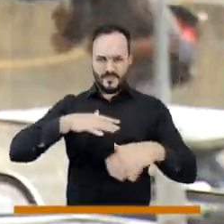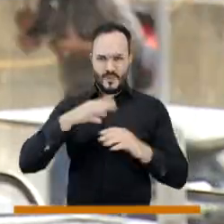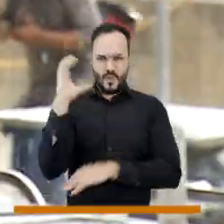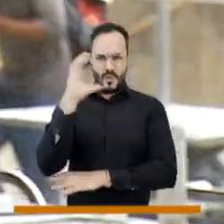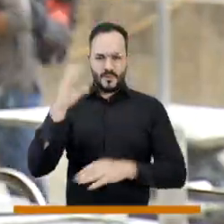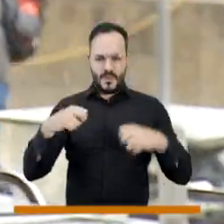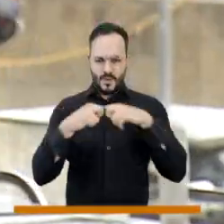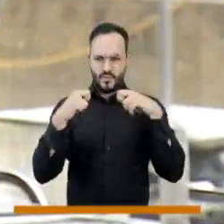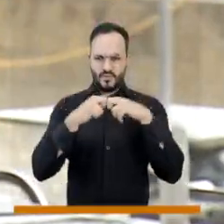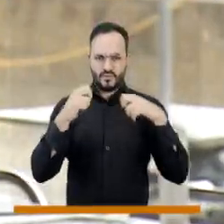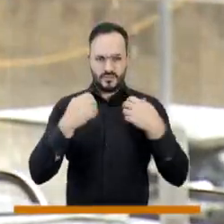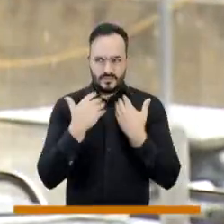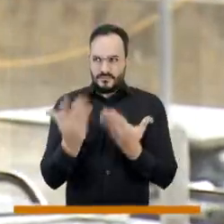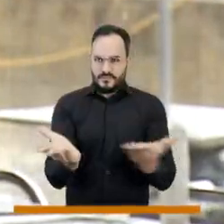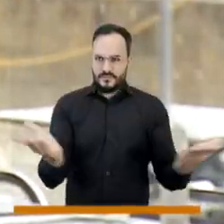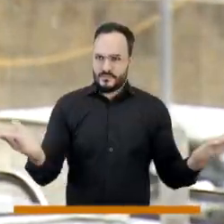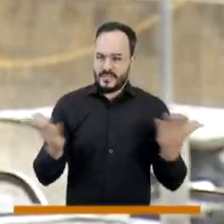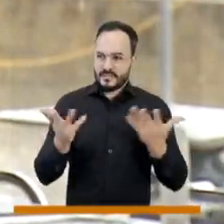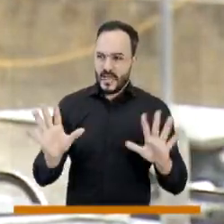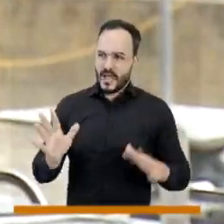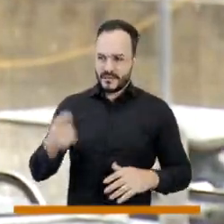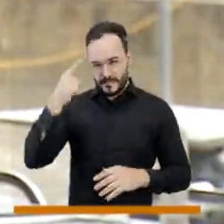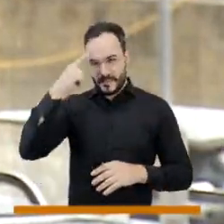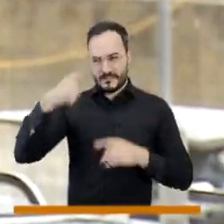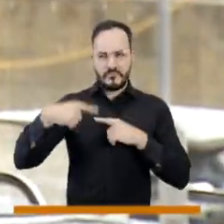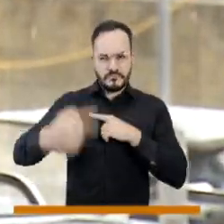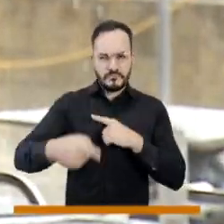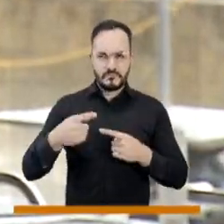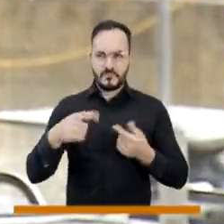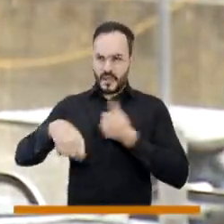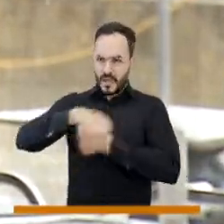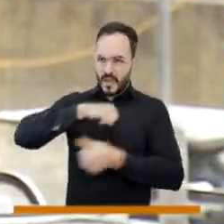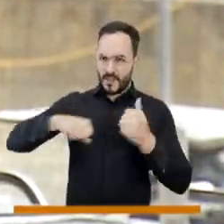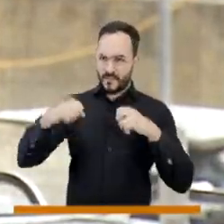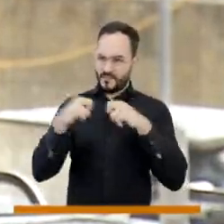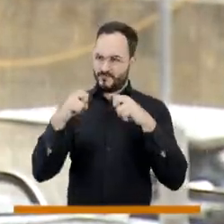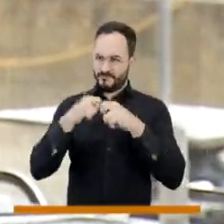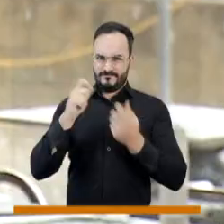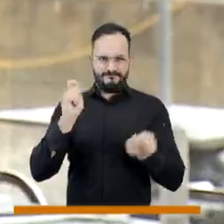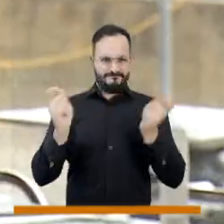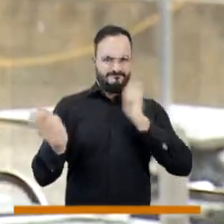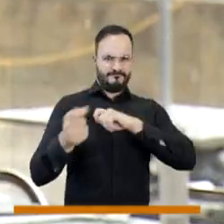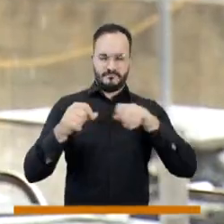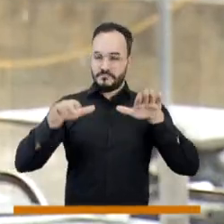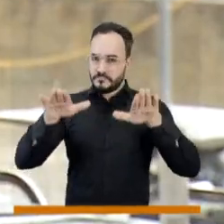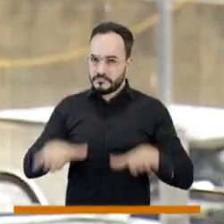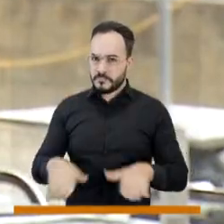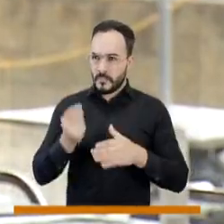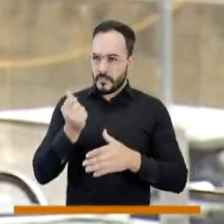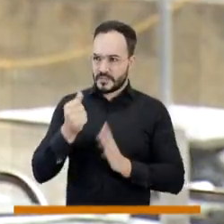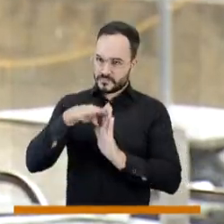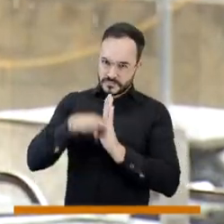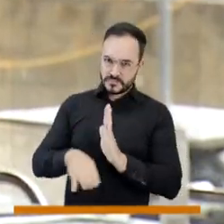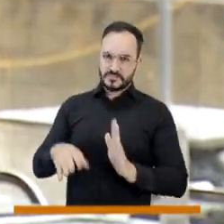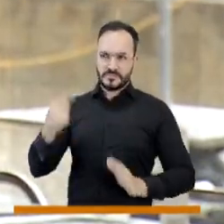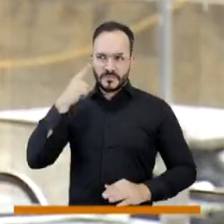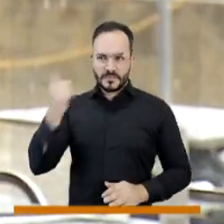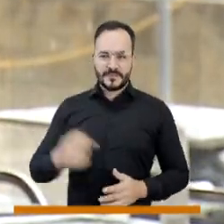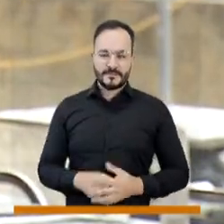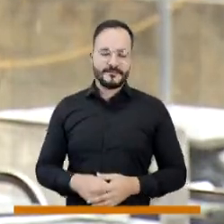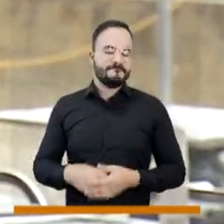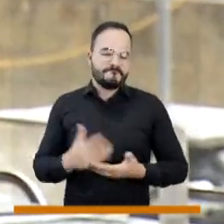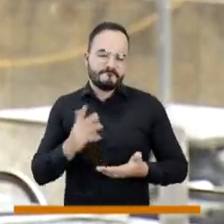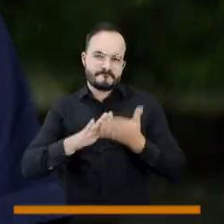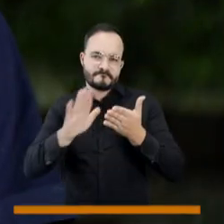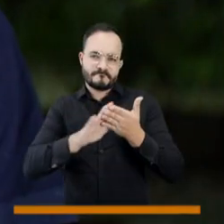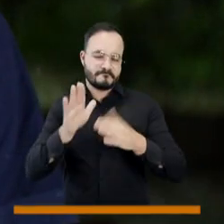este momento es posible esa rebaja de energía, le comparto la pregunta que le he hecho también a nuestros otros dos acompañantes